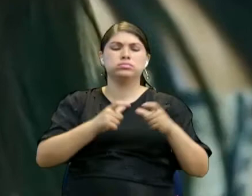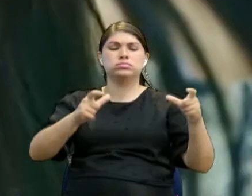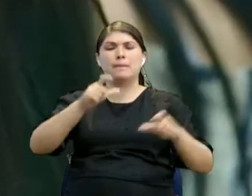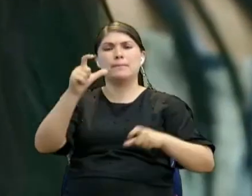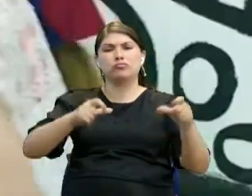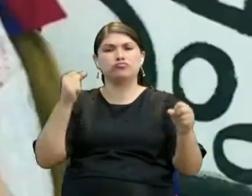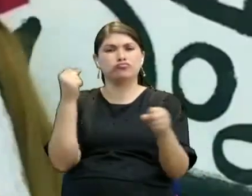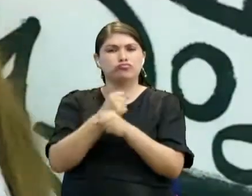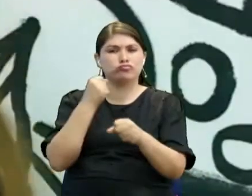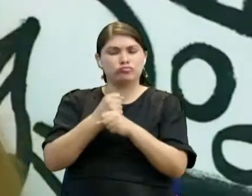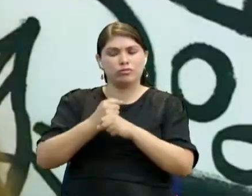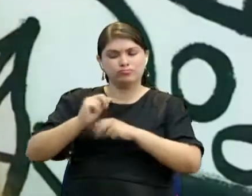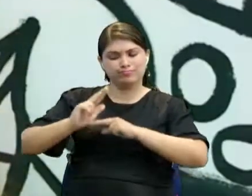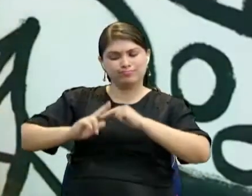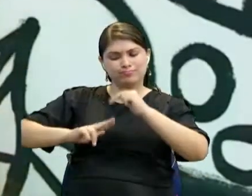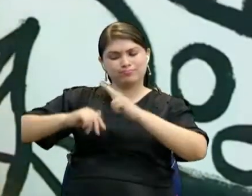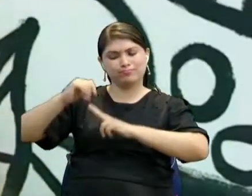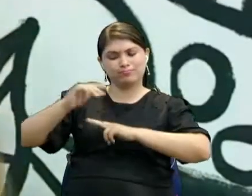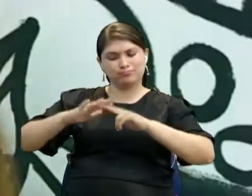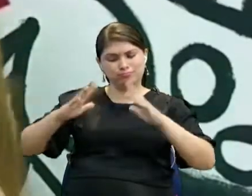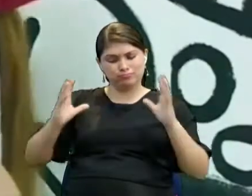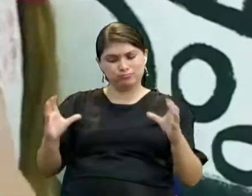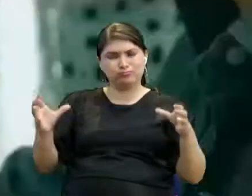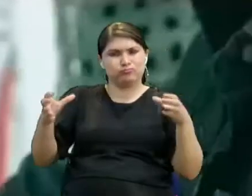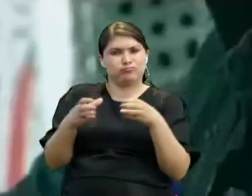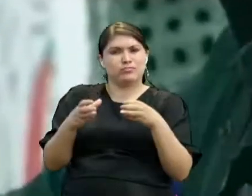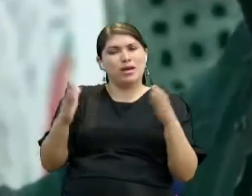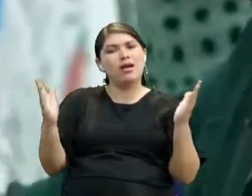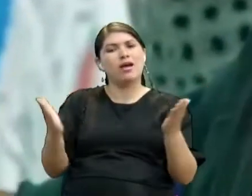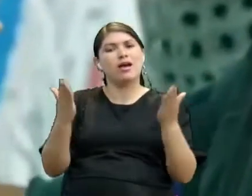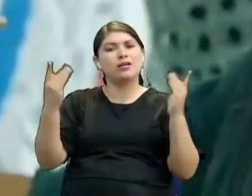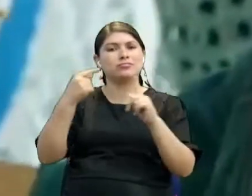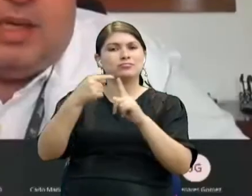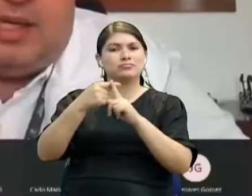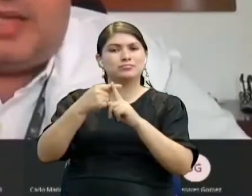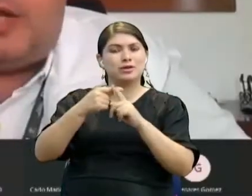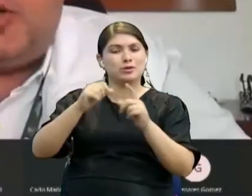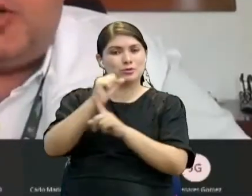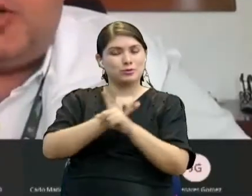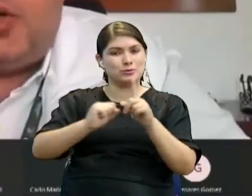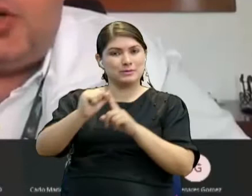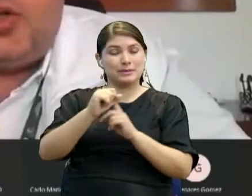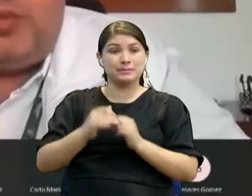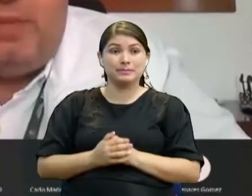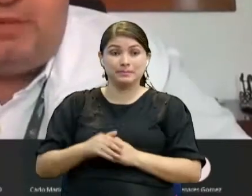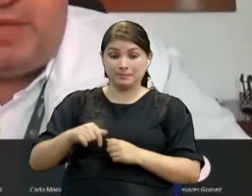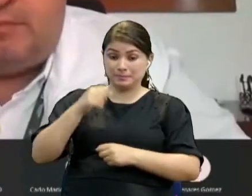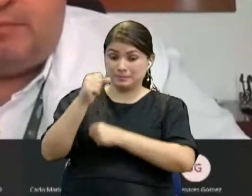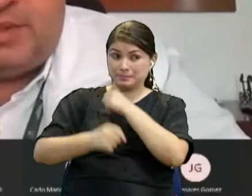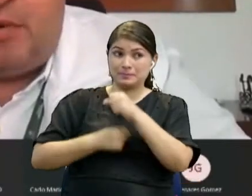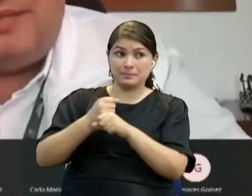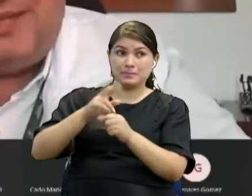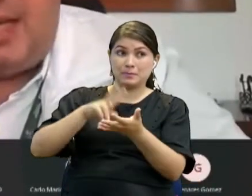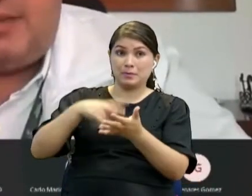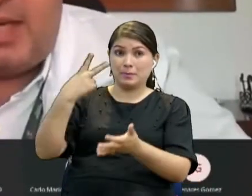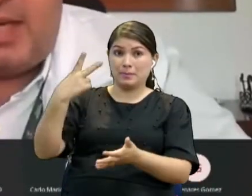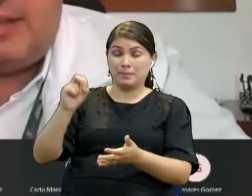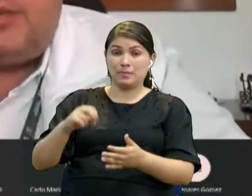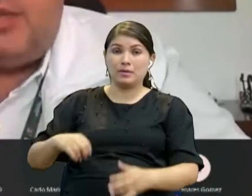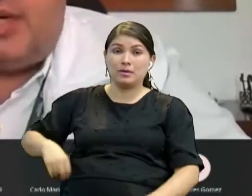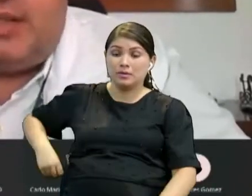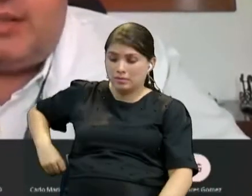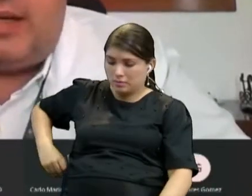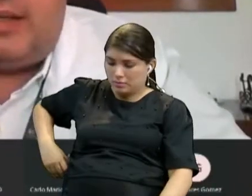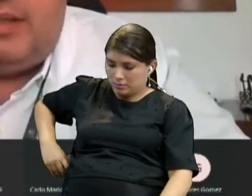que trabajan en la construcción y consolidación de la armonía en la sociedad. Este año 2020 se cumplen